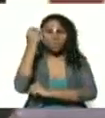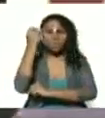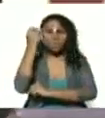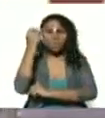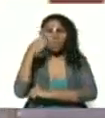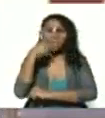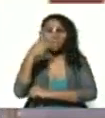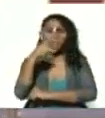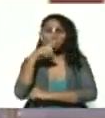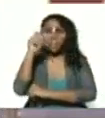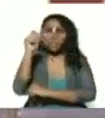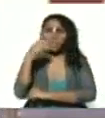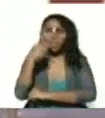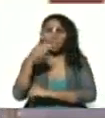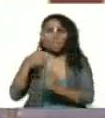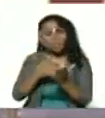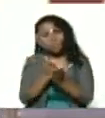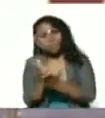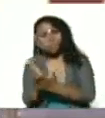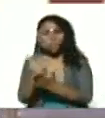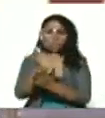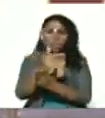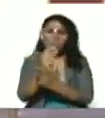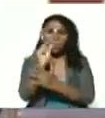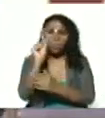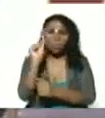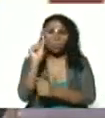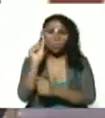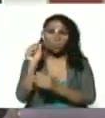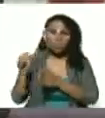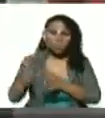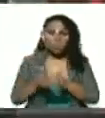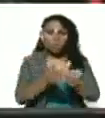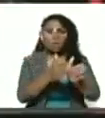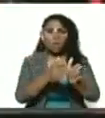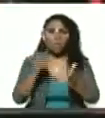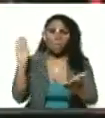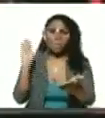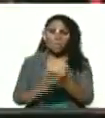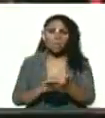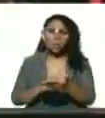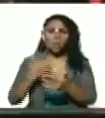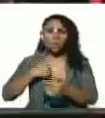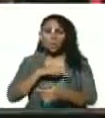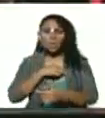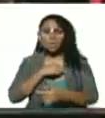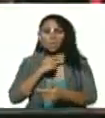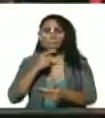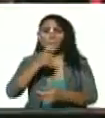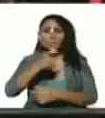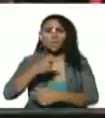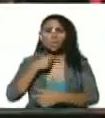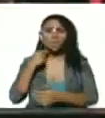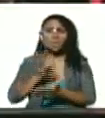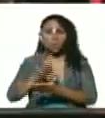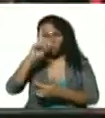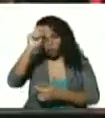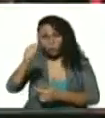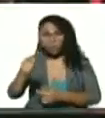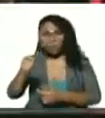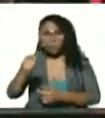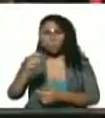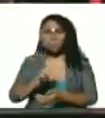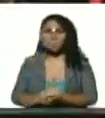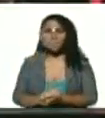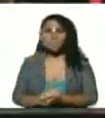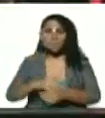Nicolás Maduro desviarse ni un milímetro del camino que impusieron nuestros mártires nuestros revolucionarios mártires